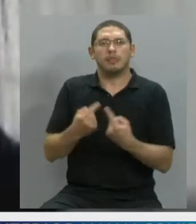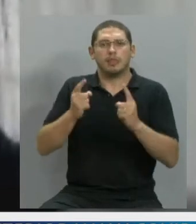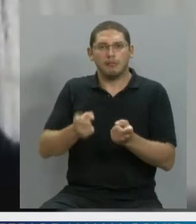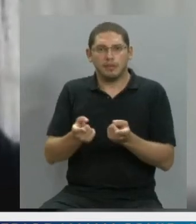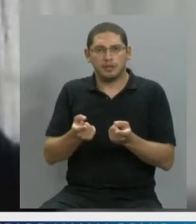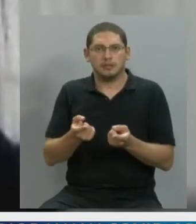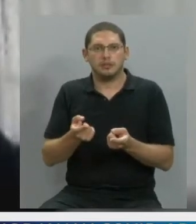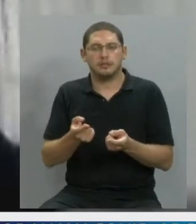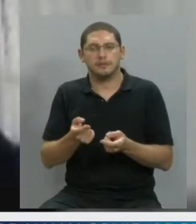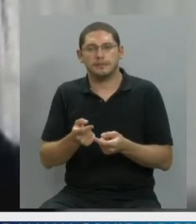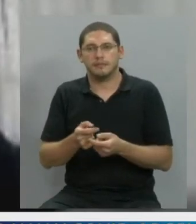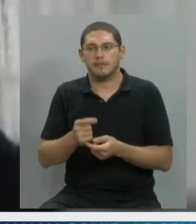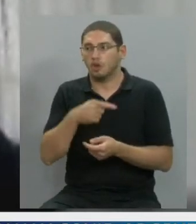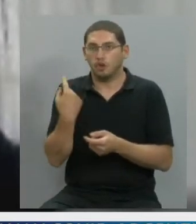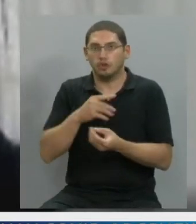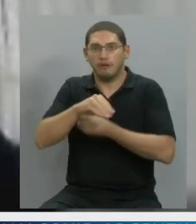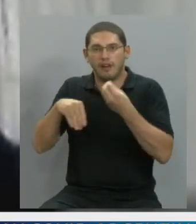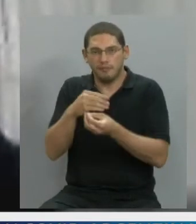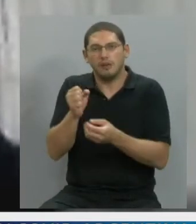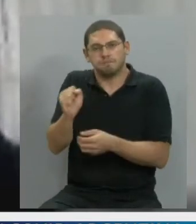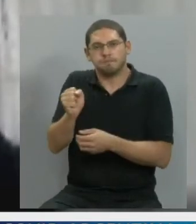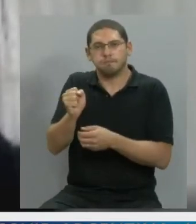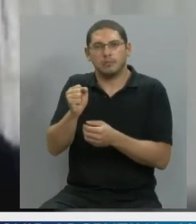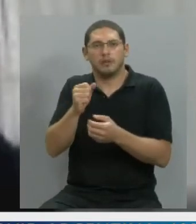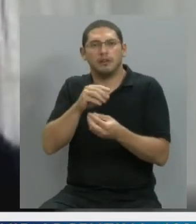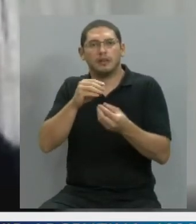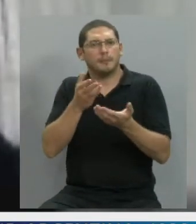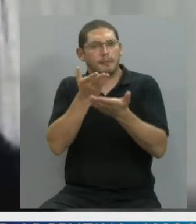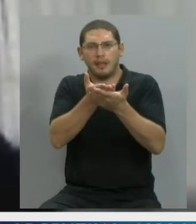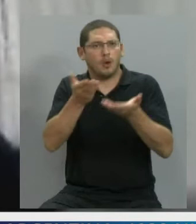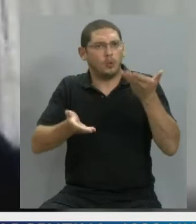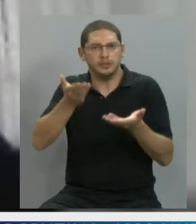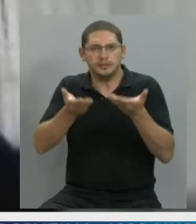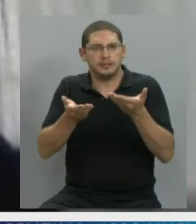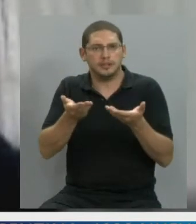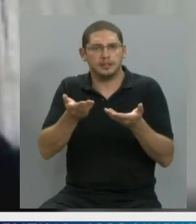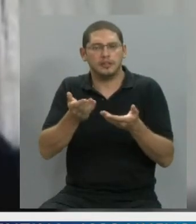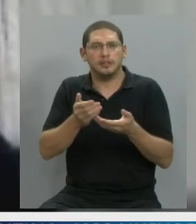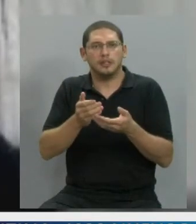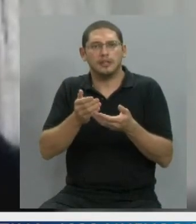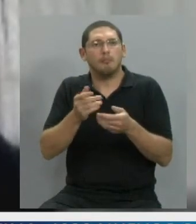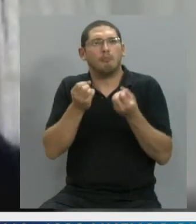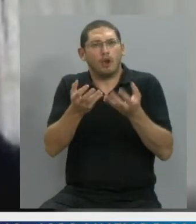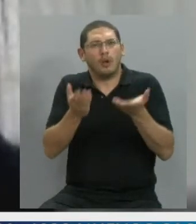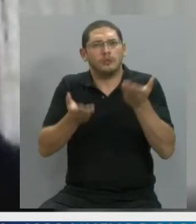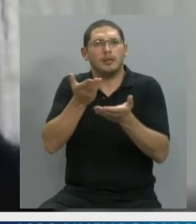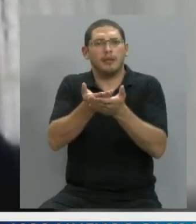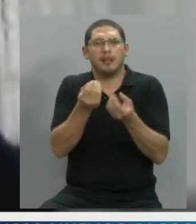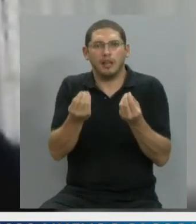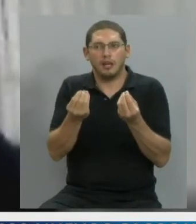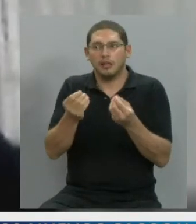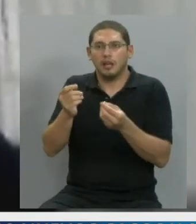y reclamamos justicia, lo hacemos por dos motivos. La primera es para que a otros no le pase lo mismo que a nosotros.